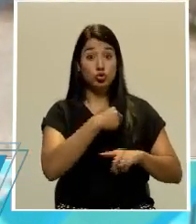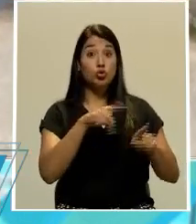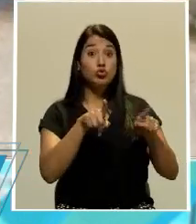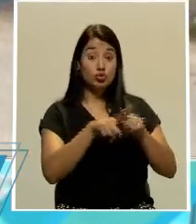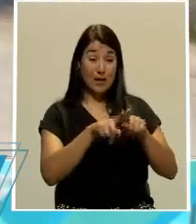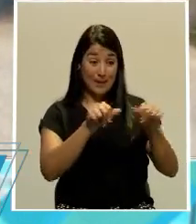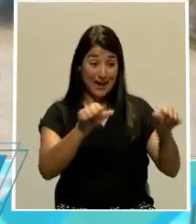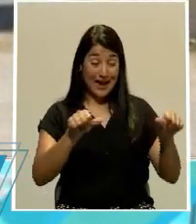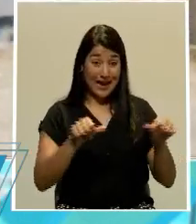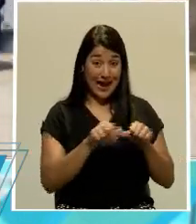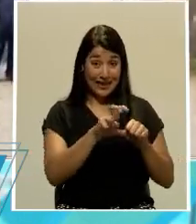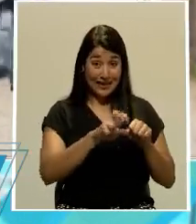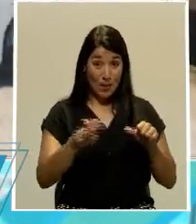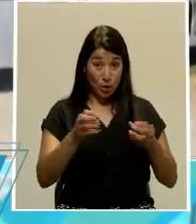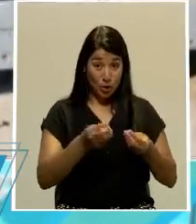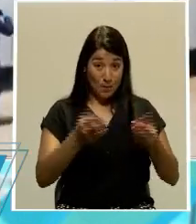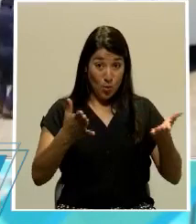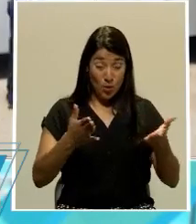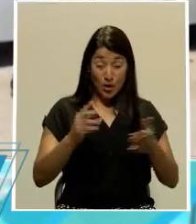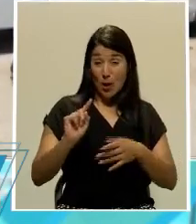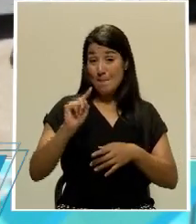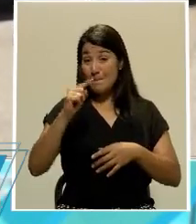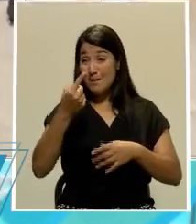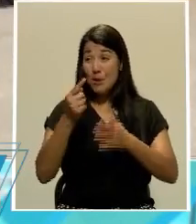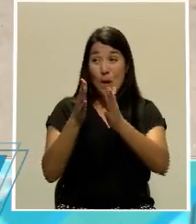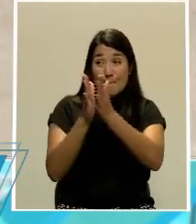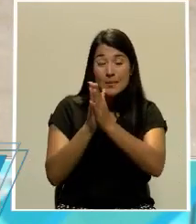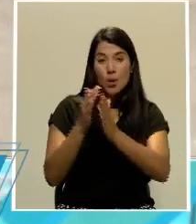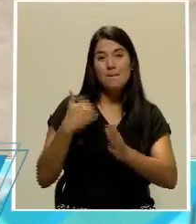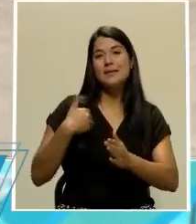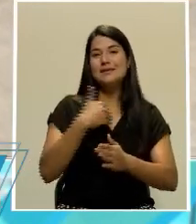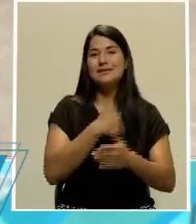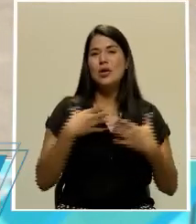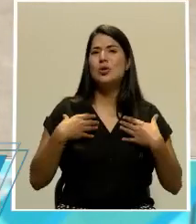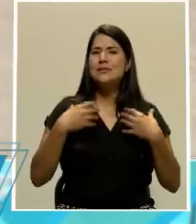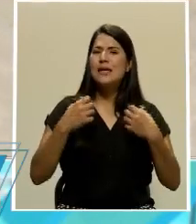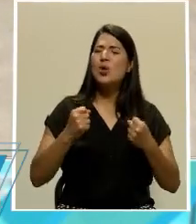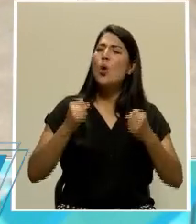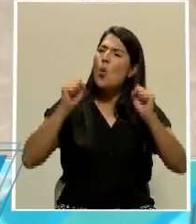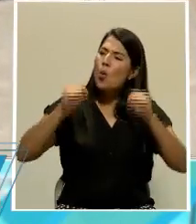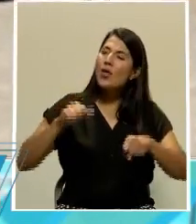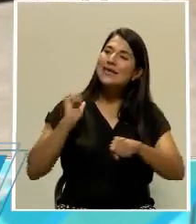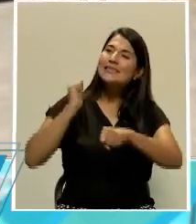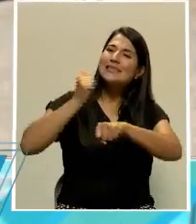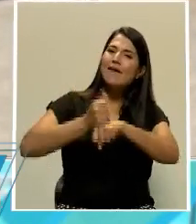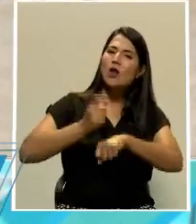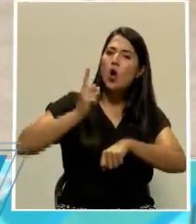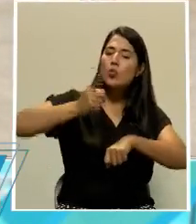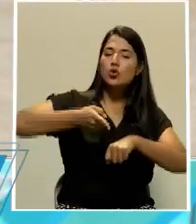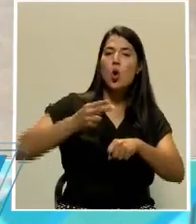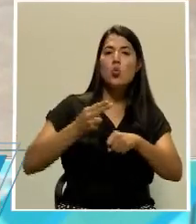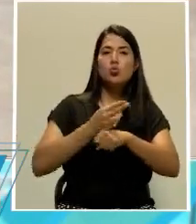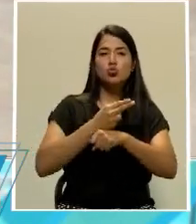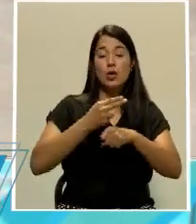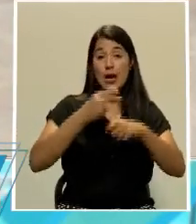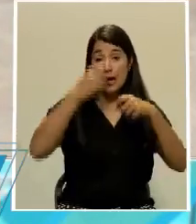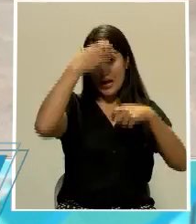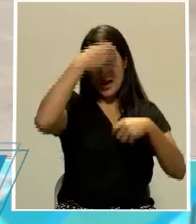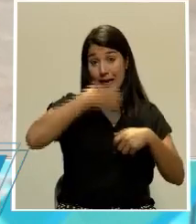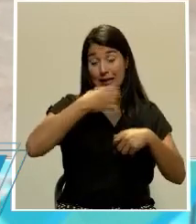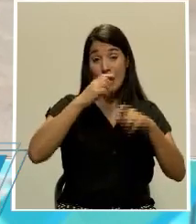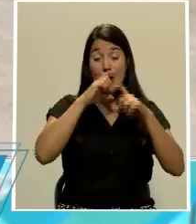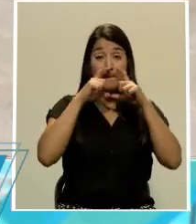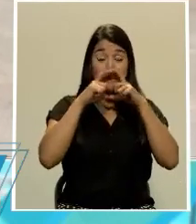le solicitó al Ministerio de Salud establecer como obligatorio el uso de la careta y de la mascarilla para el conductor y también la